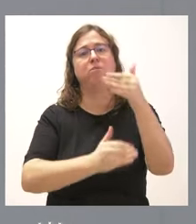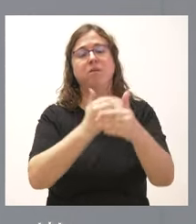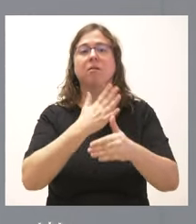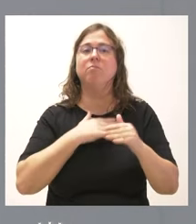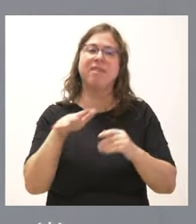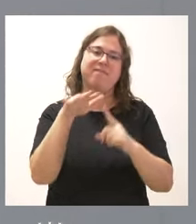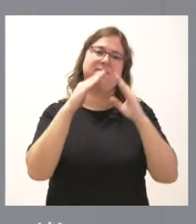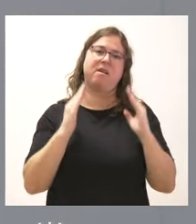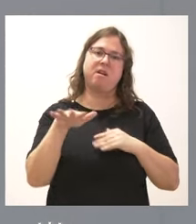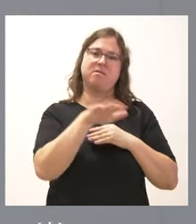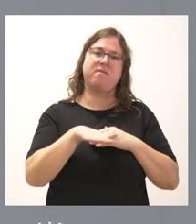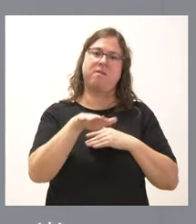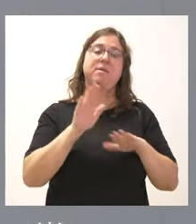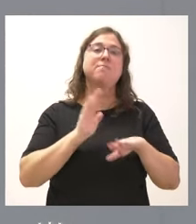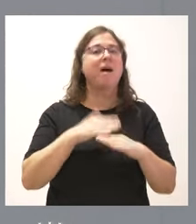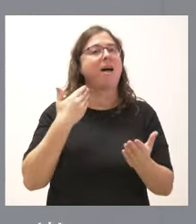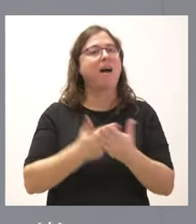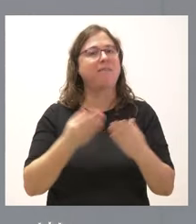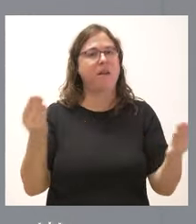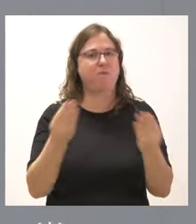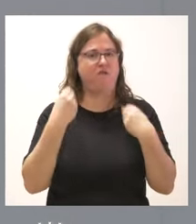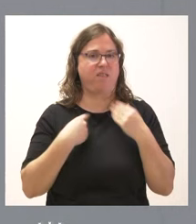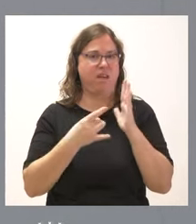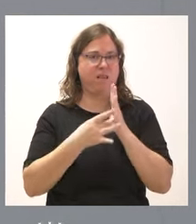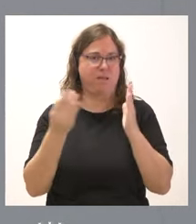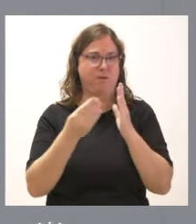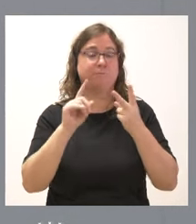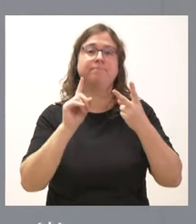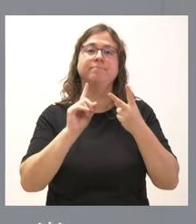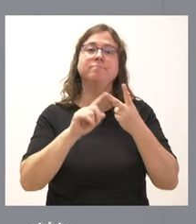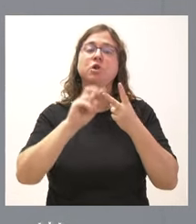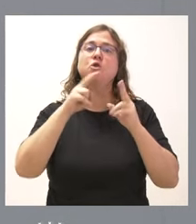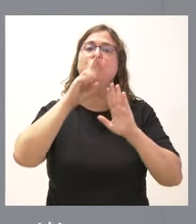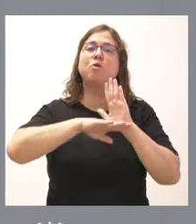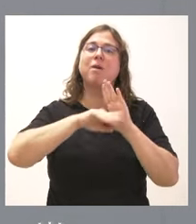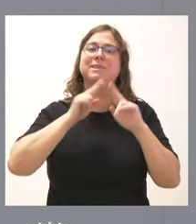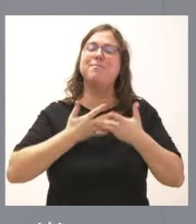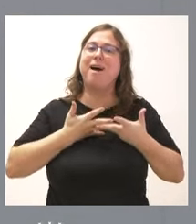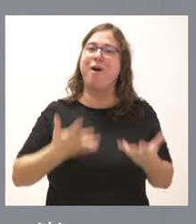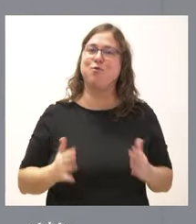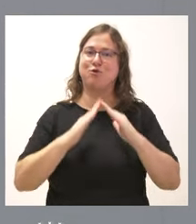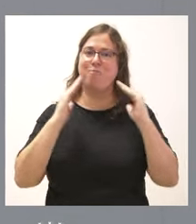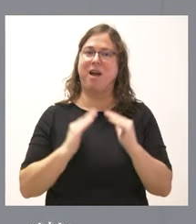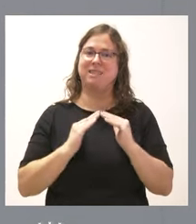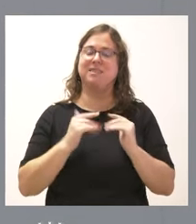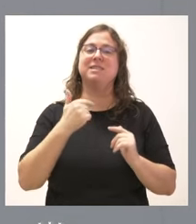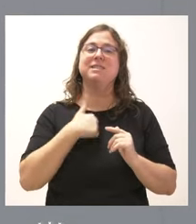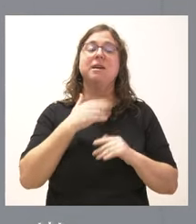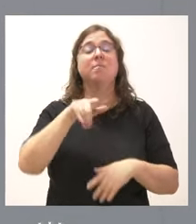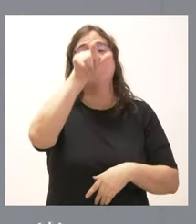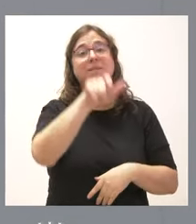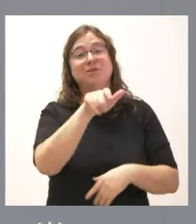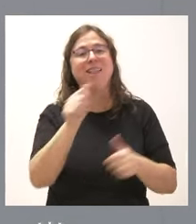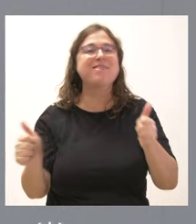su entorno familiar y personal con la garantía de mejorar su calidad de vida. Por otro lado, en cuanto al programa A Gusto en Casa, se dirige a personas dependientes